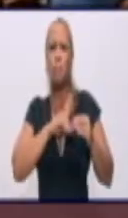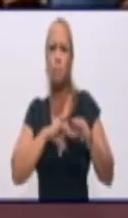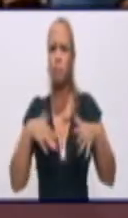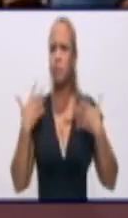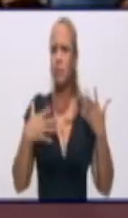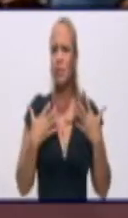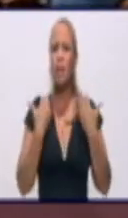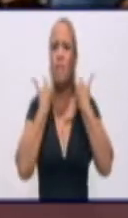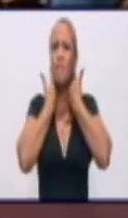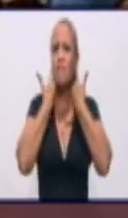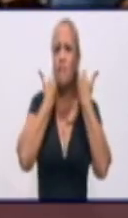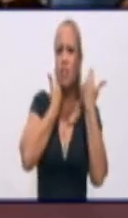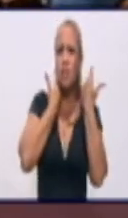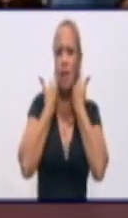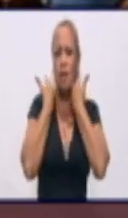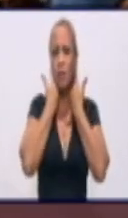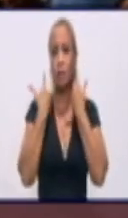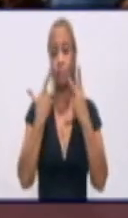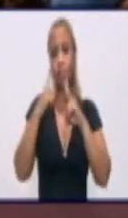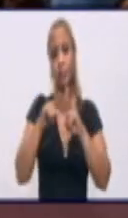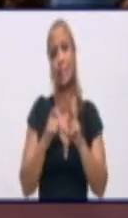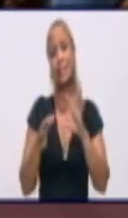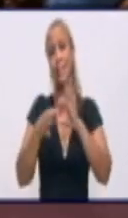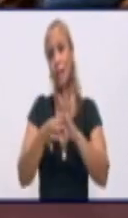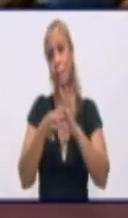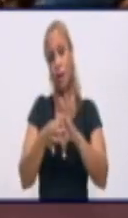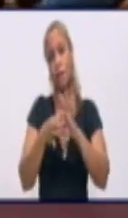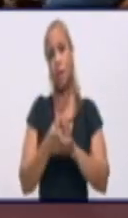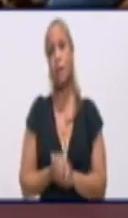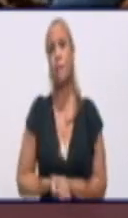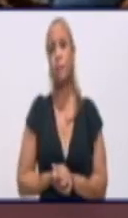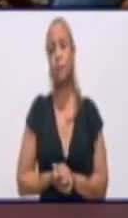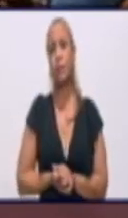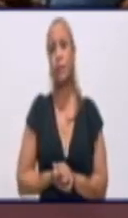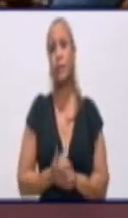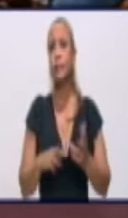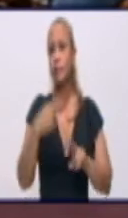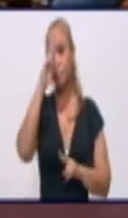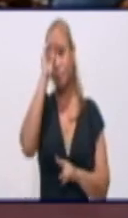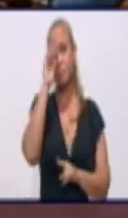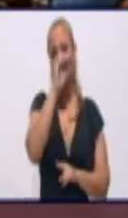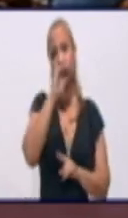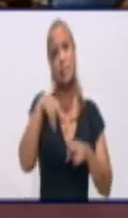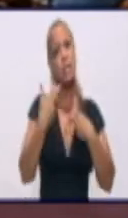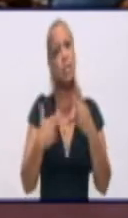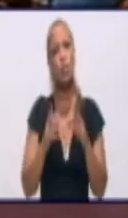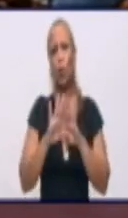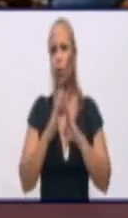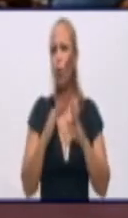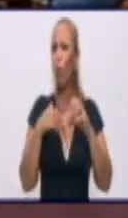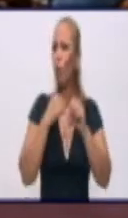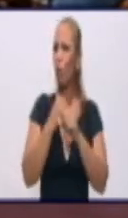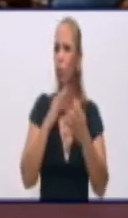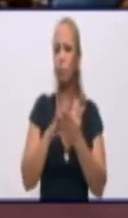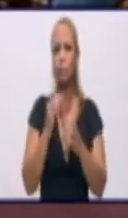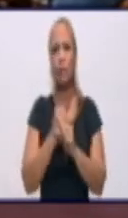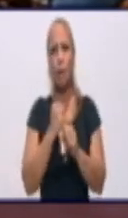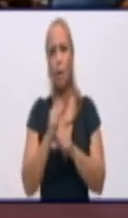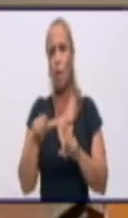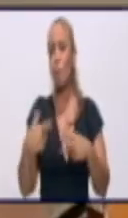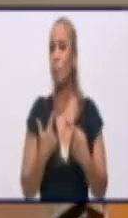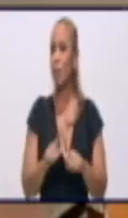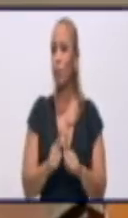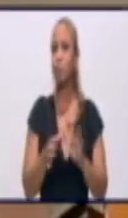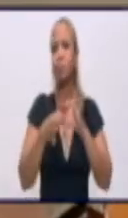tos y fiebre y fue agravando su sintomatología. Y bueno, se ingresó, se hicieron todos, pero bueno, se fue agravando su sintomatología y